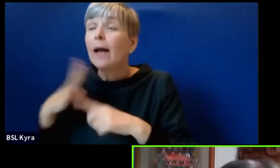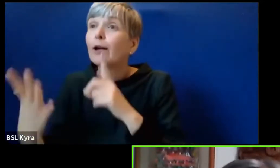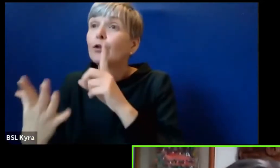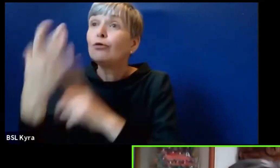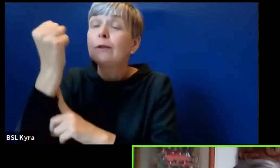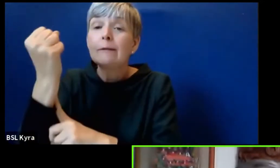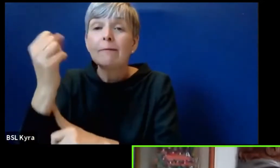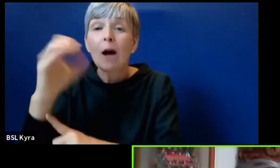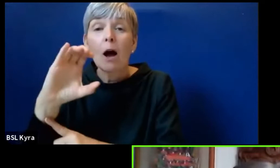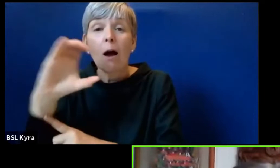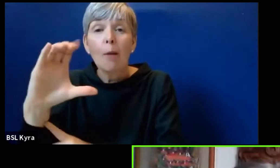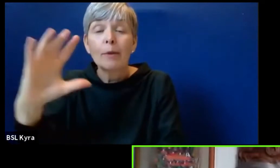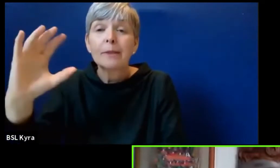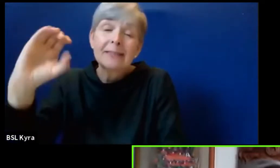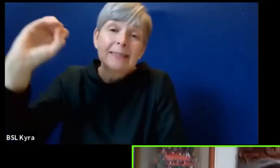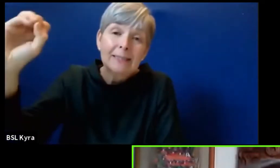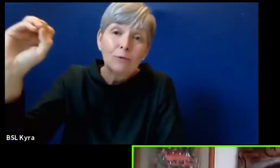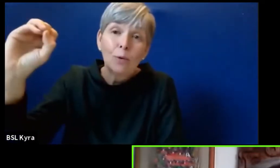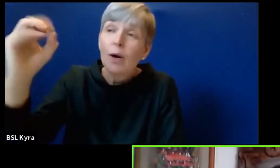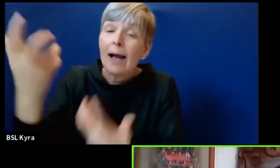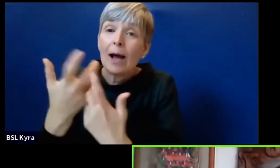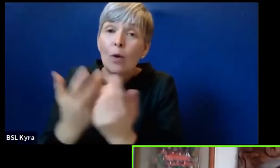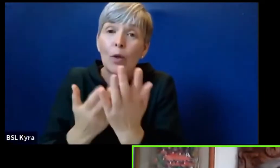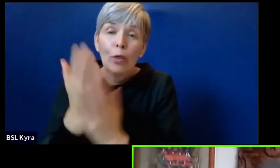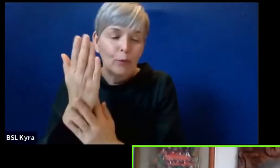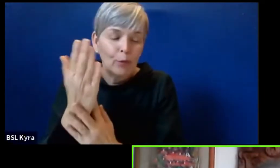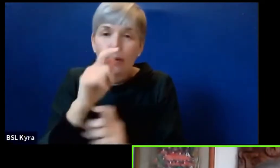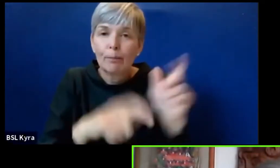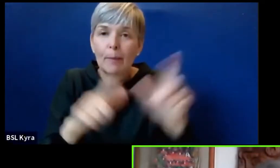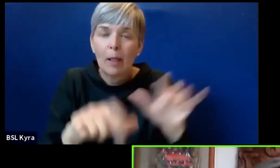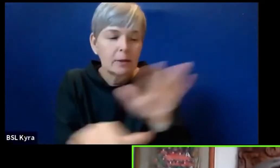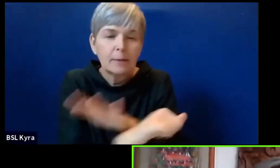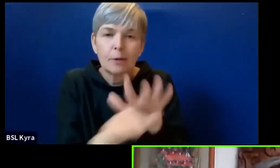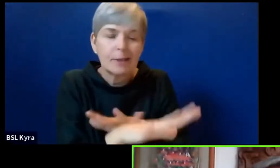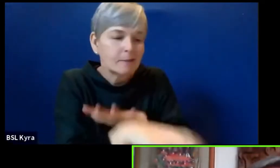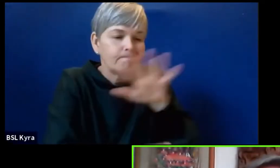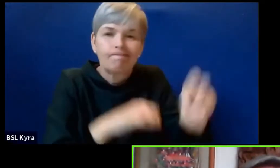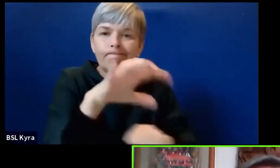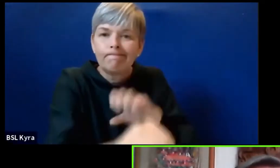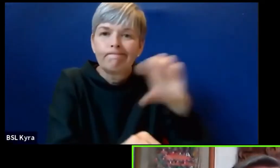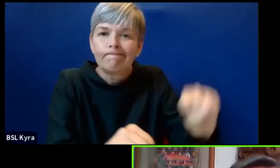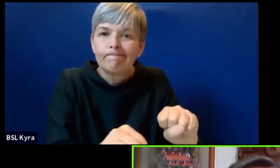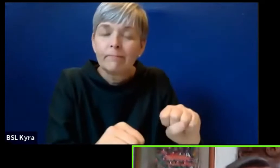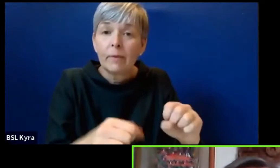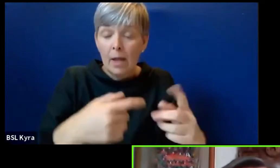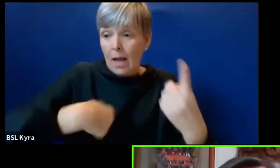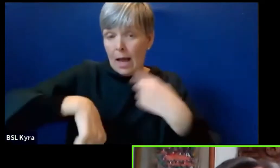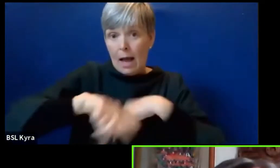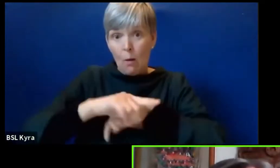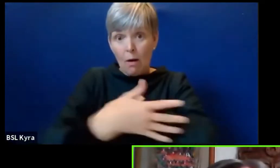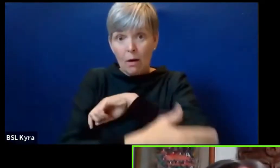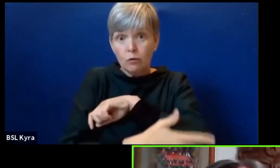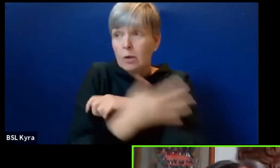políticas hoy día, están sufriendo mayores impactos y mayores